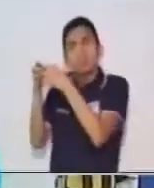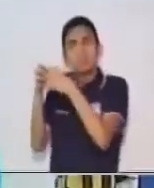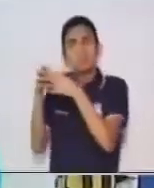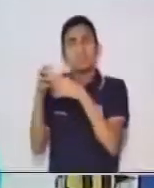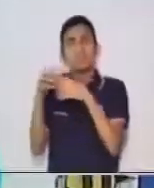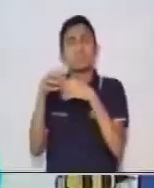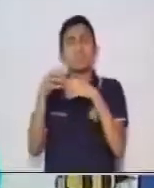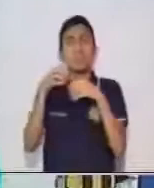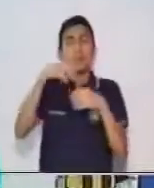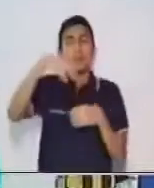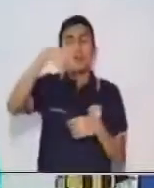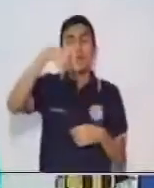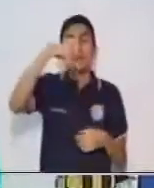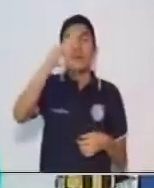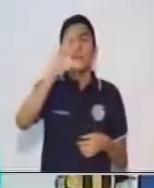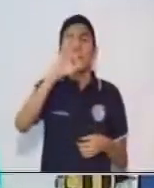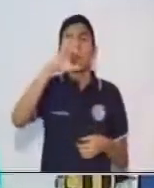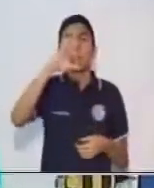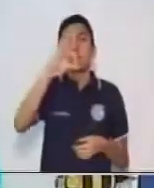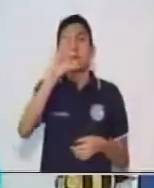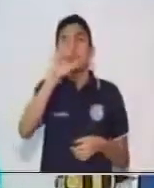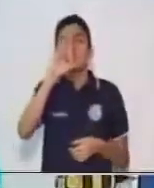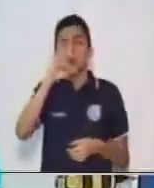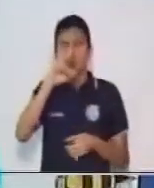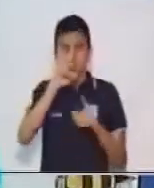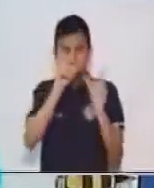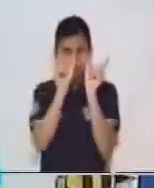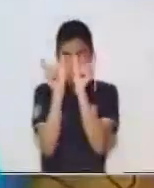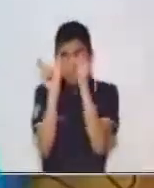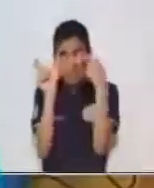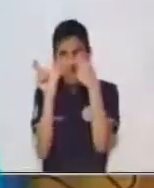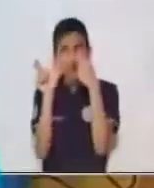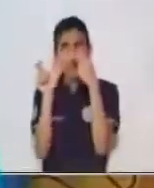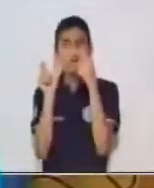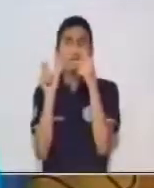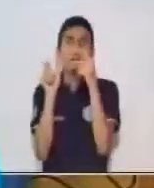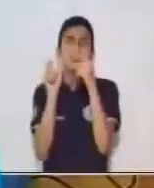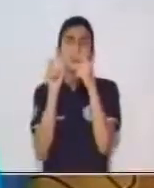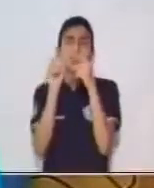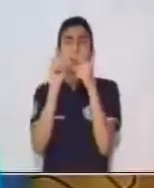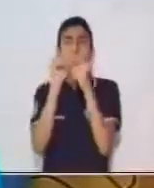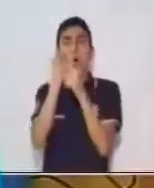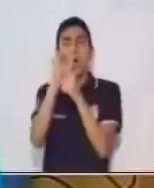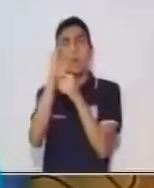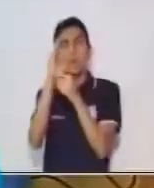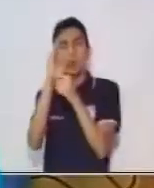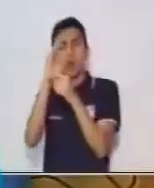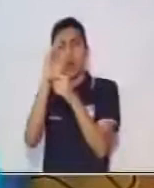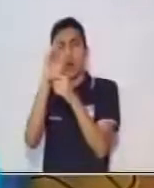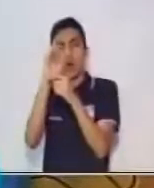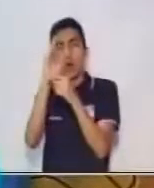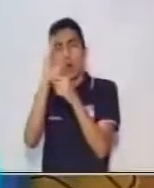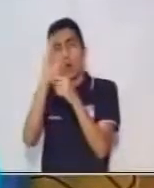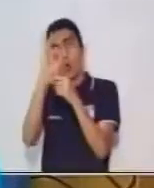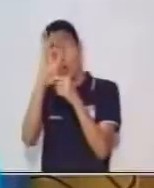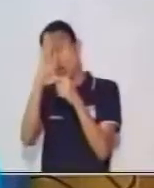esta proposición tiene un objeto directo. Y así es como nosotros podemos realizar nuestra